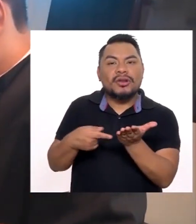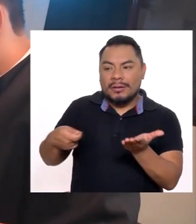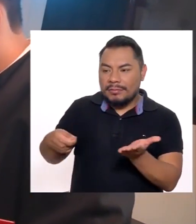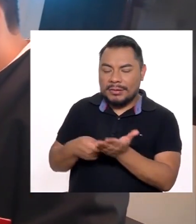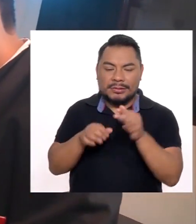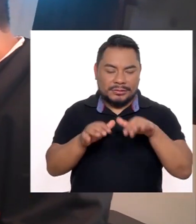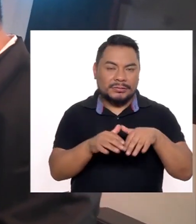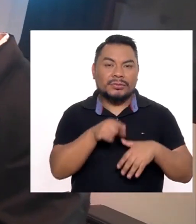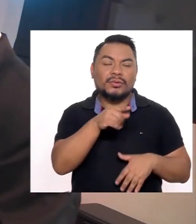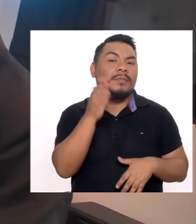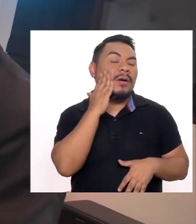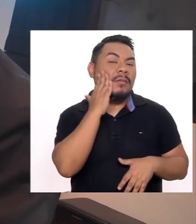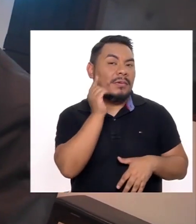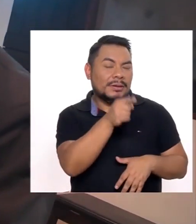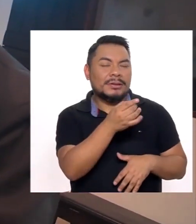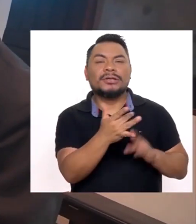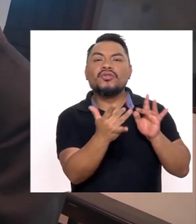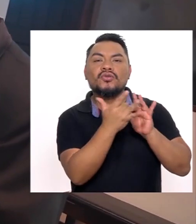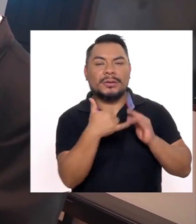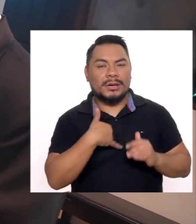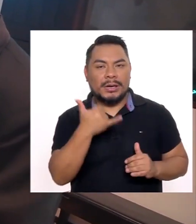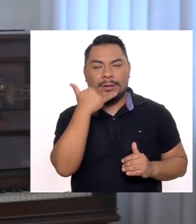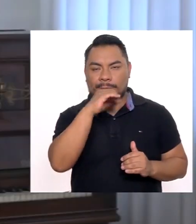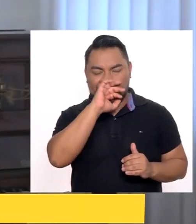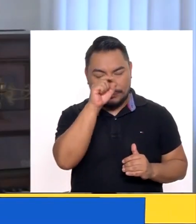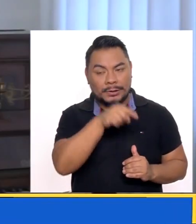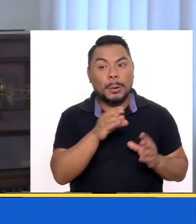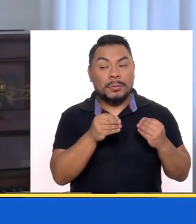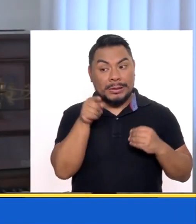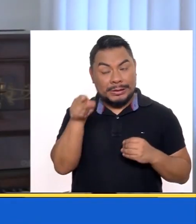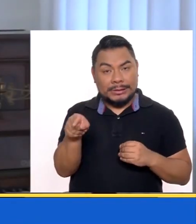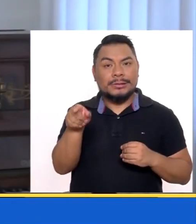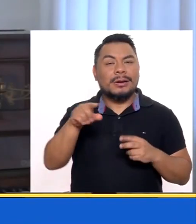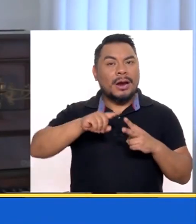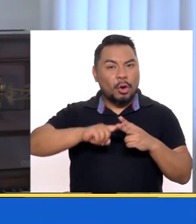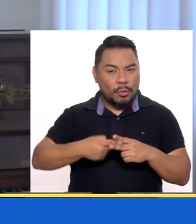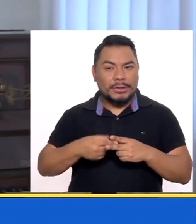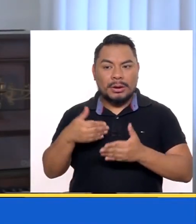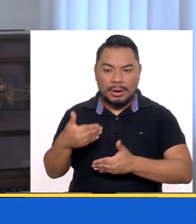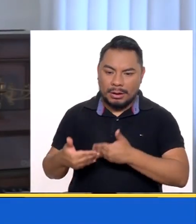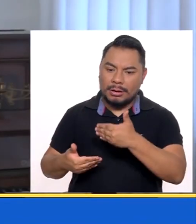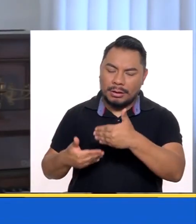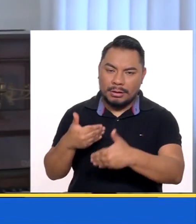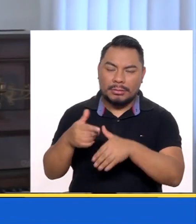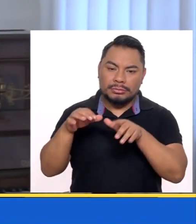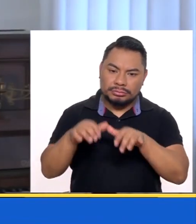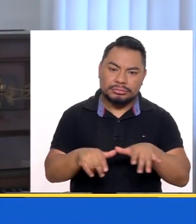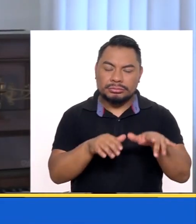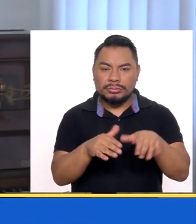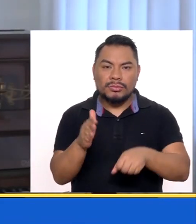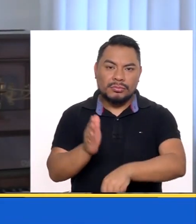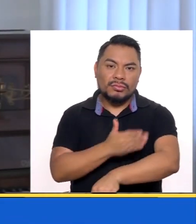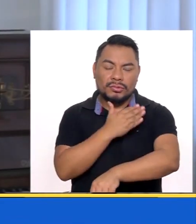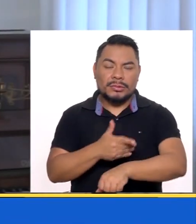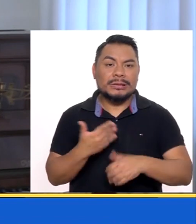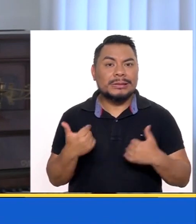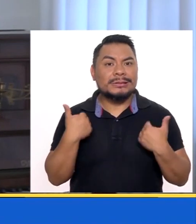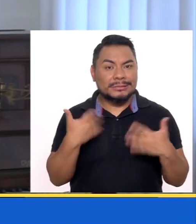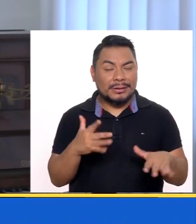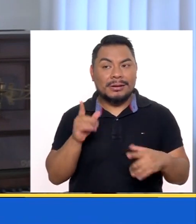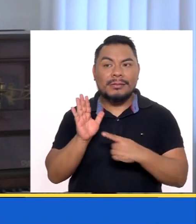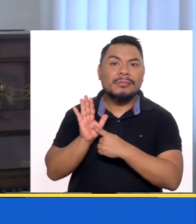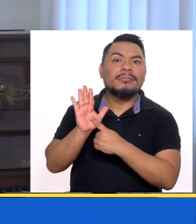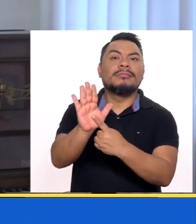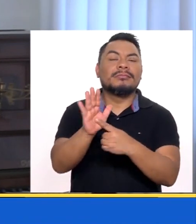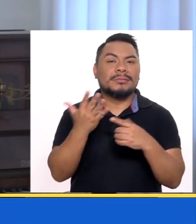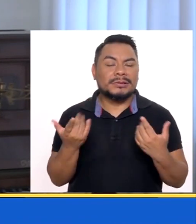¿No? Su mamita Beatriz me contactó Porque él como comenzó a avanzar En su técnica pianística Y se tenía que